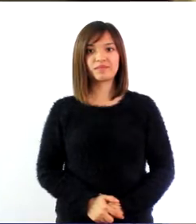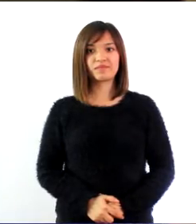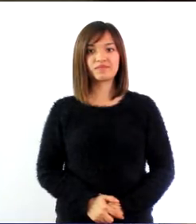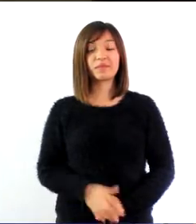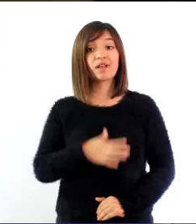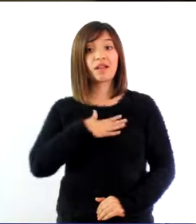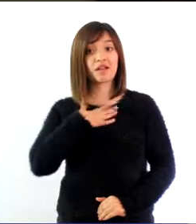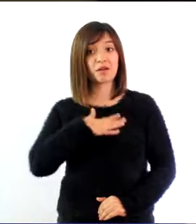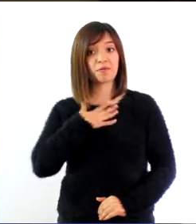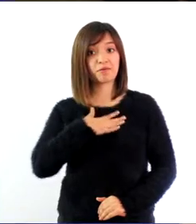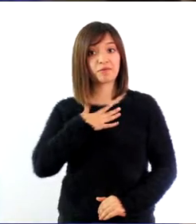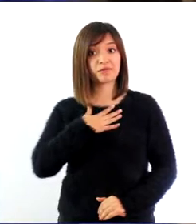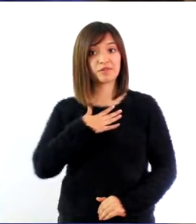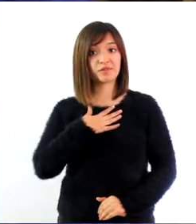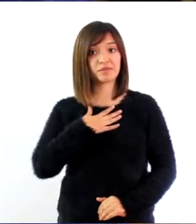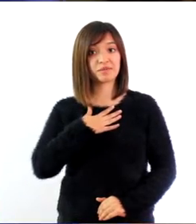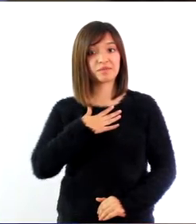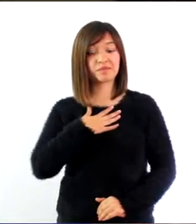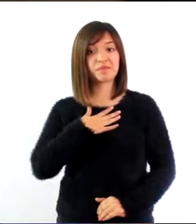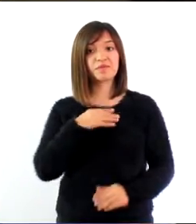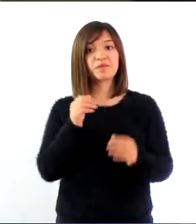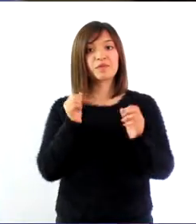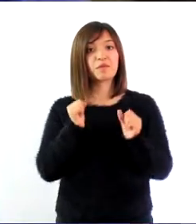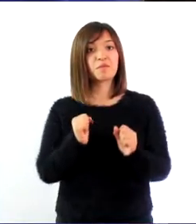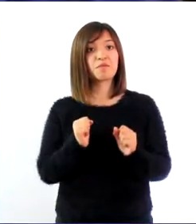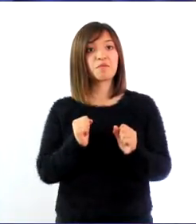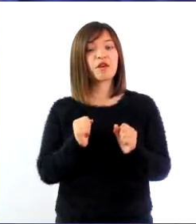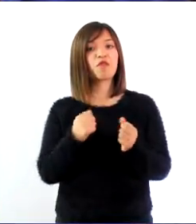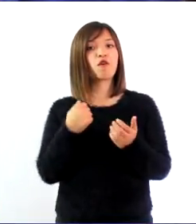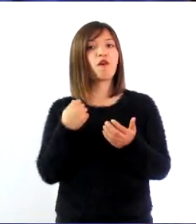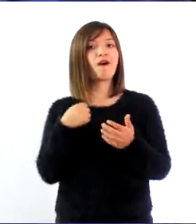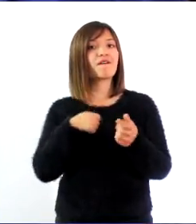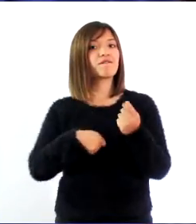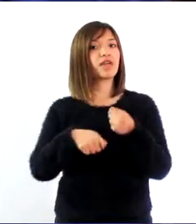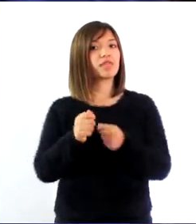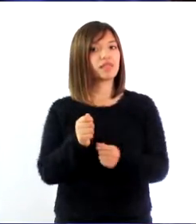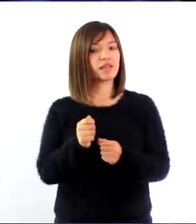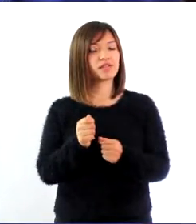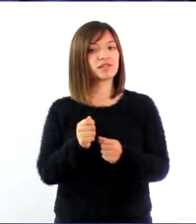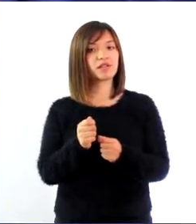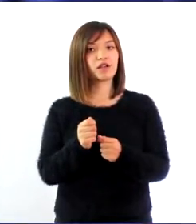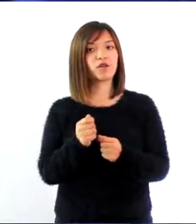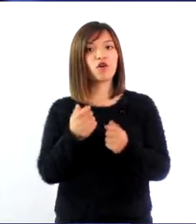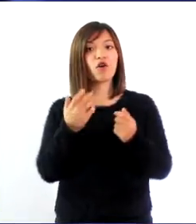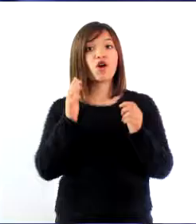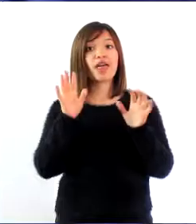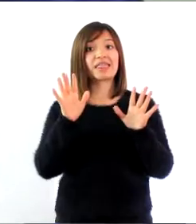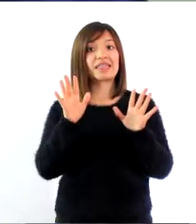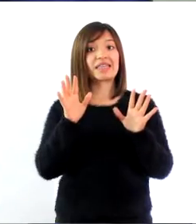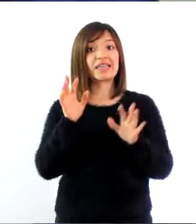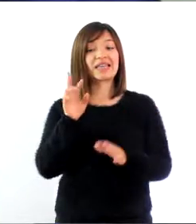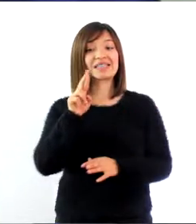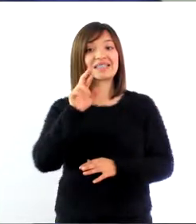¿Le gustó, Doña María? Puedo vendérselo por un precio muy bueno. Solo 10 reales.